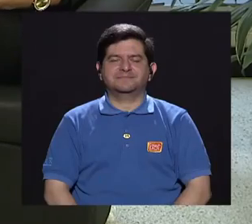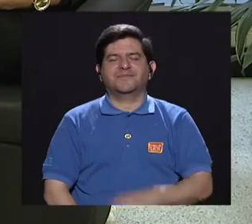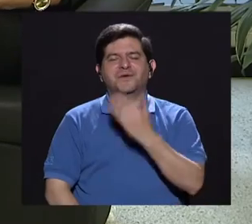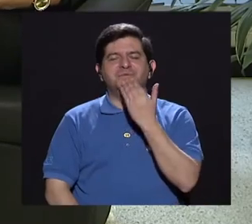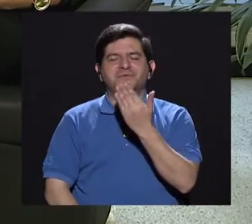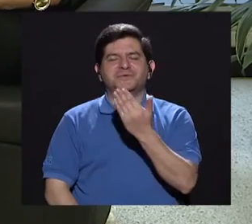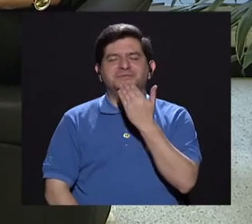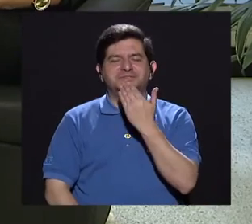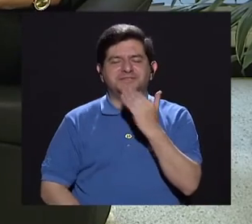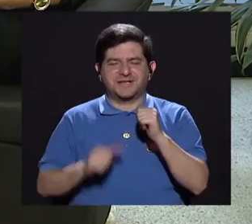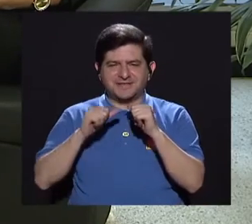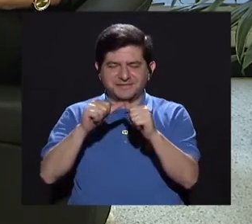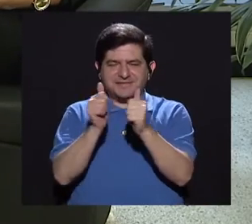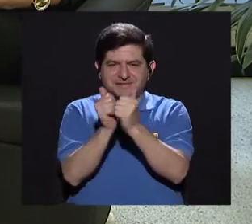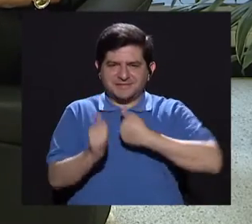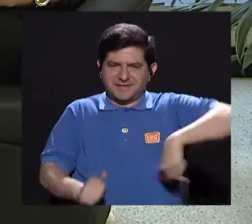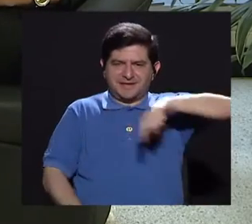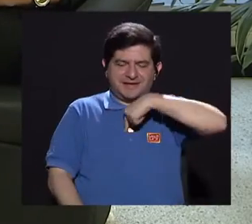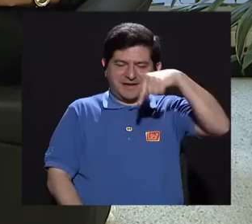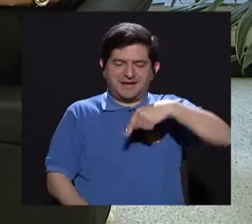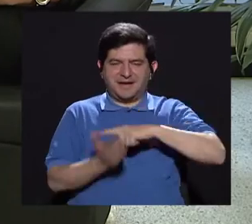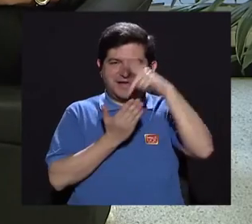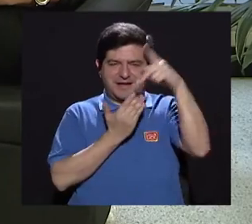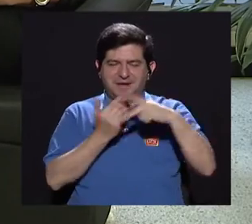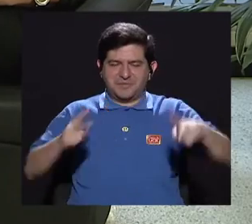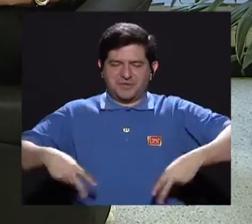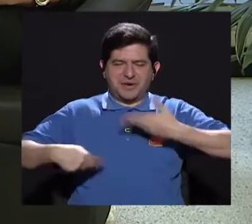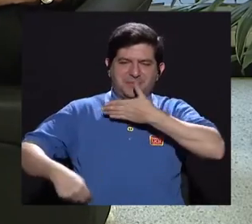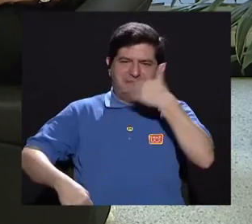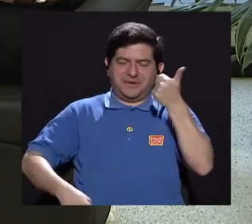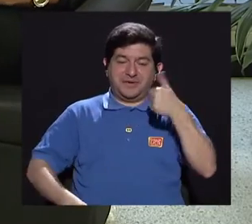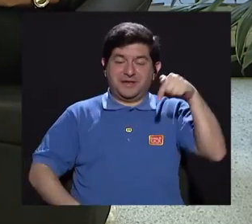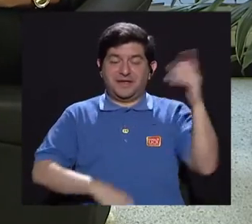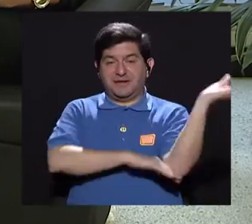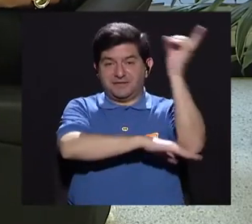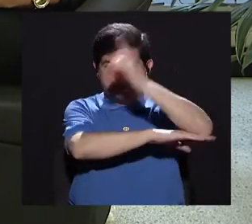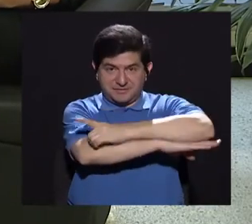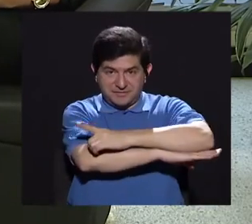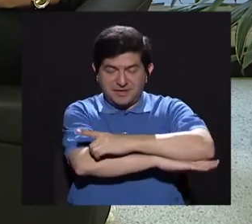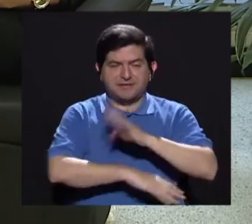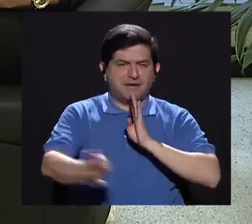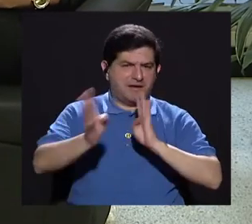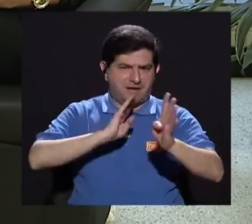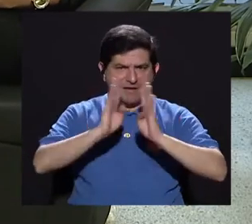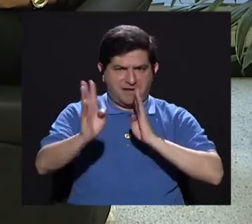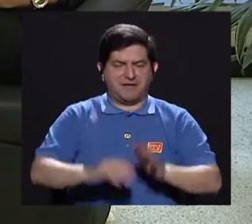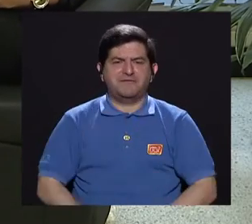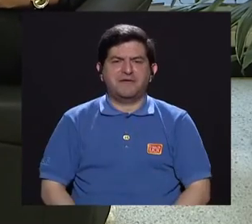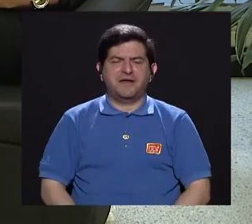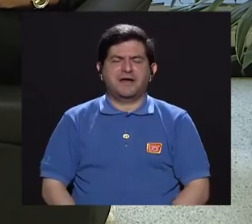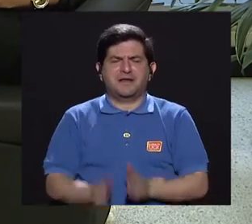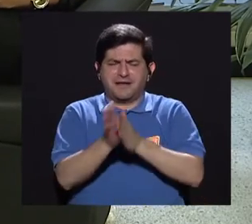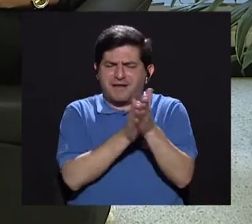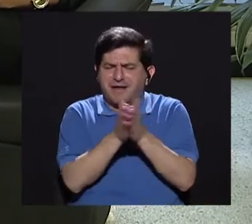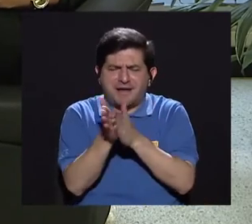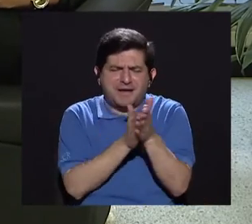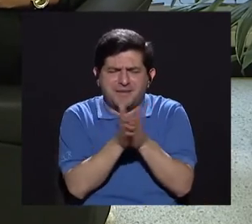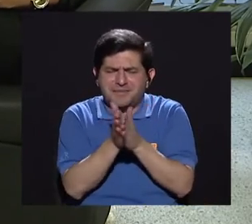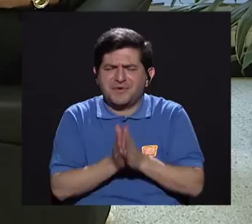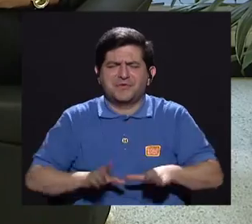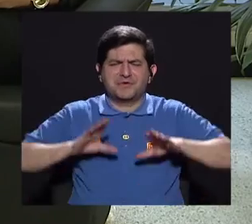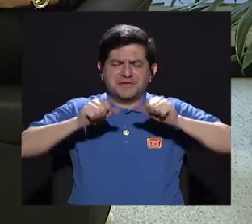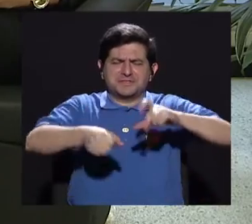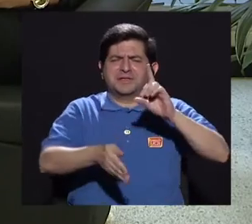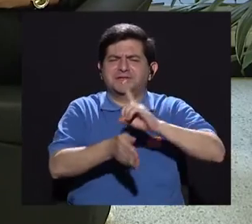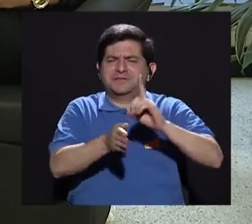Gracias por continuar con nosotros en Vivir Mejor. El día de hoy estamos conversando acerca de cómo sacarle provecho